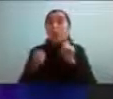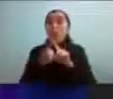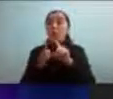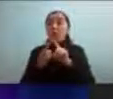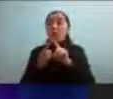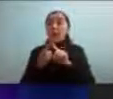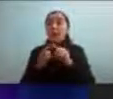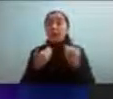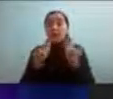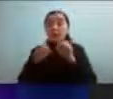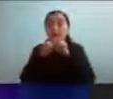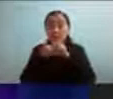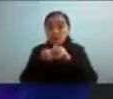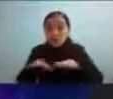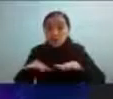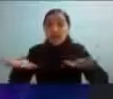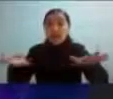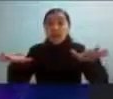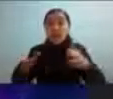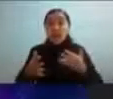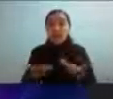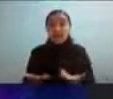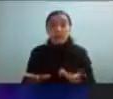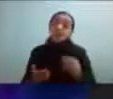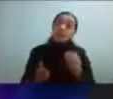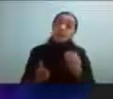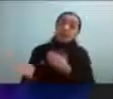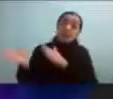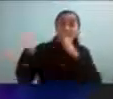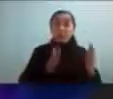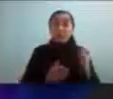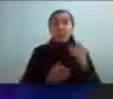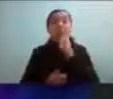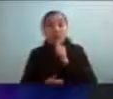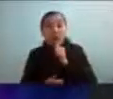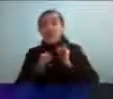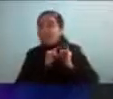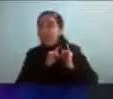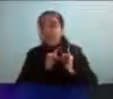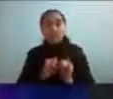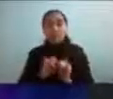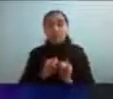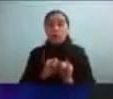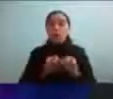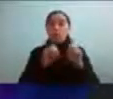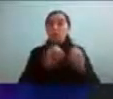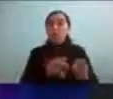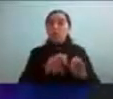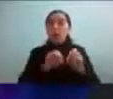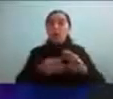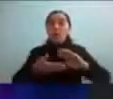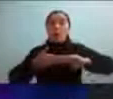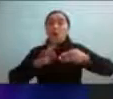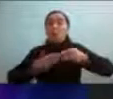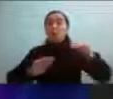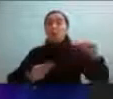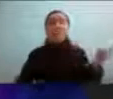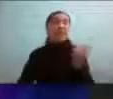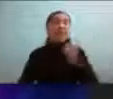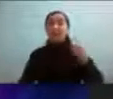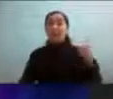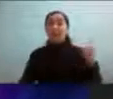esas redes ¿sí? y por otro lado la falta de información y formación de la comunidad en general autista esto va desde